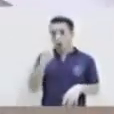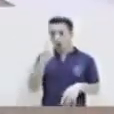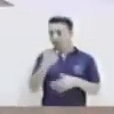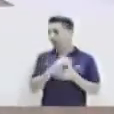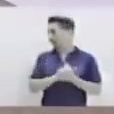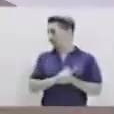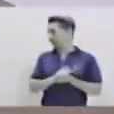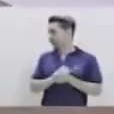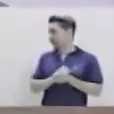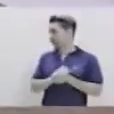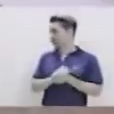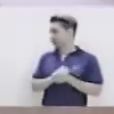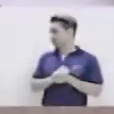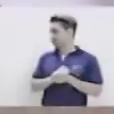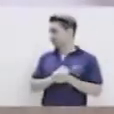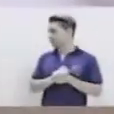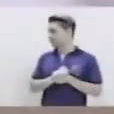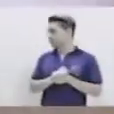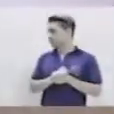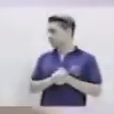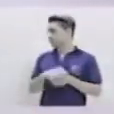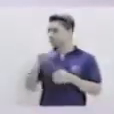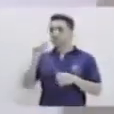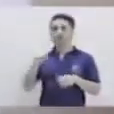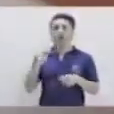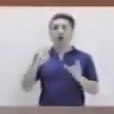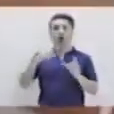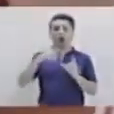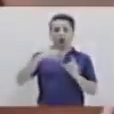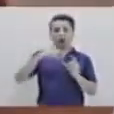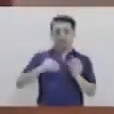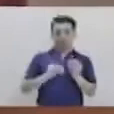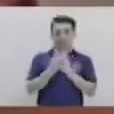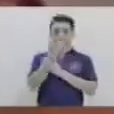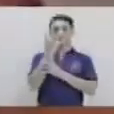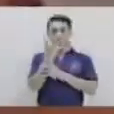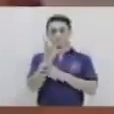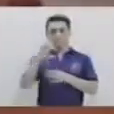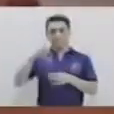Vamos a seguir con las plantitas con nuestro dedo índice.